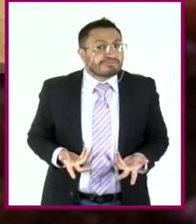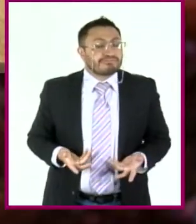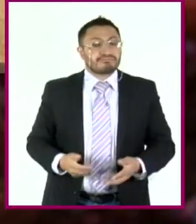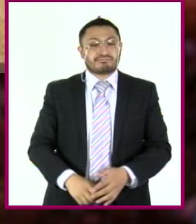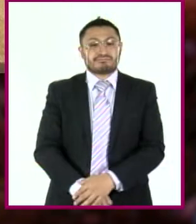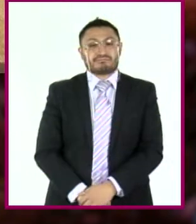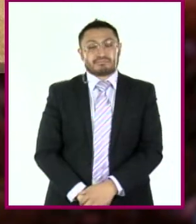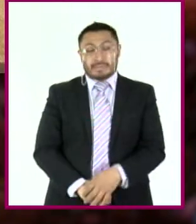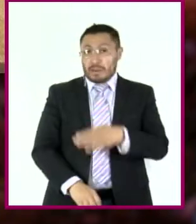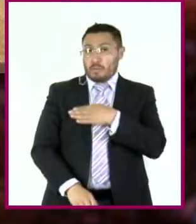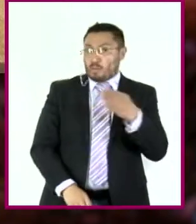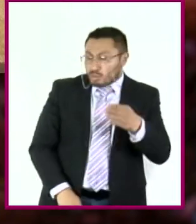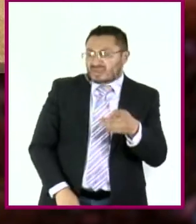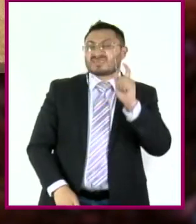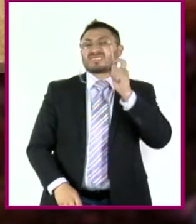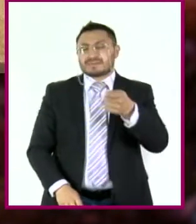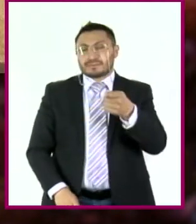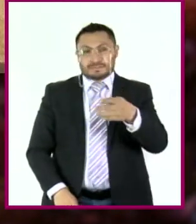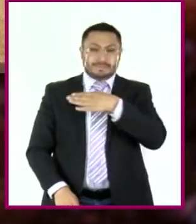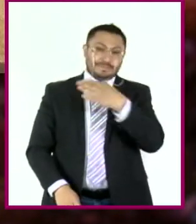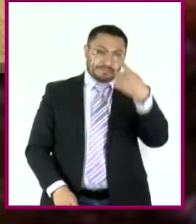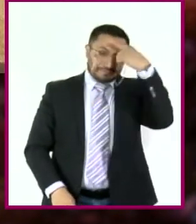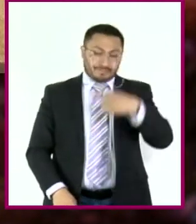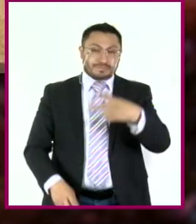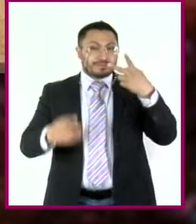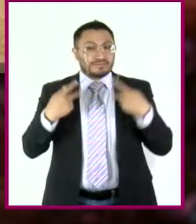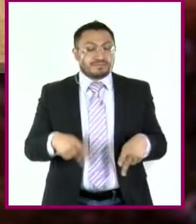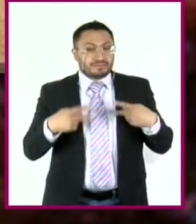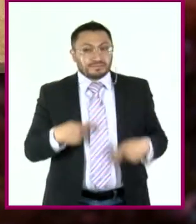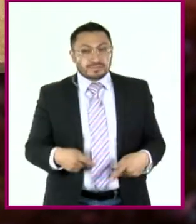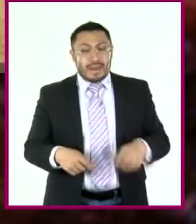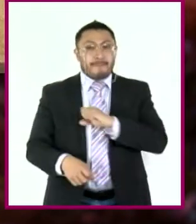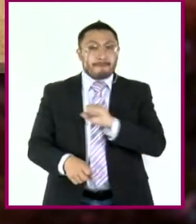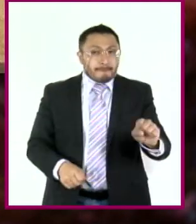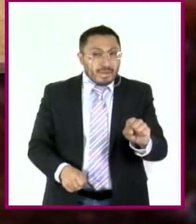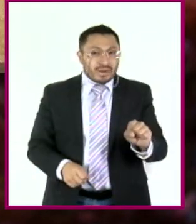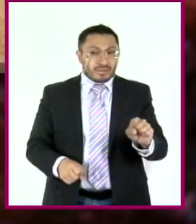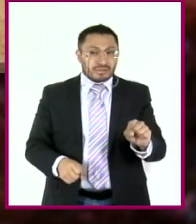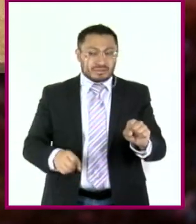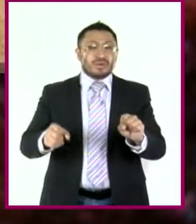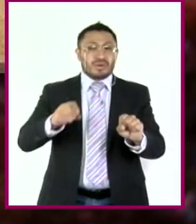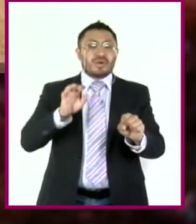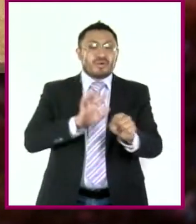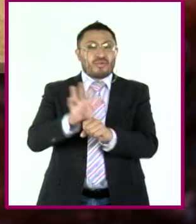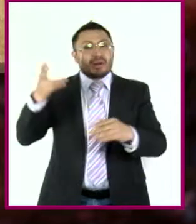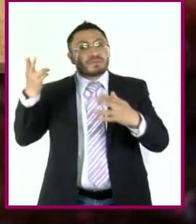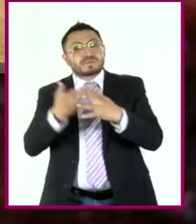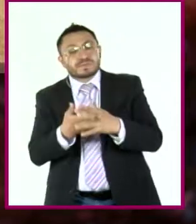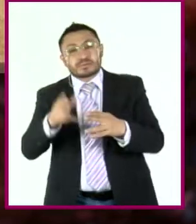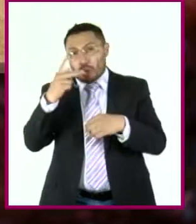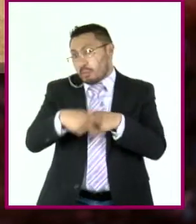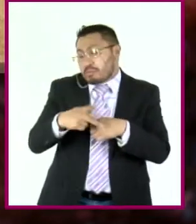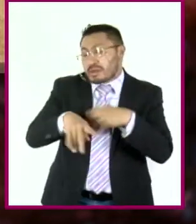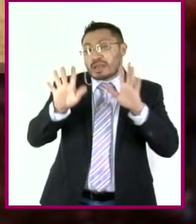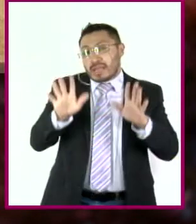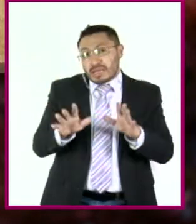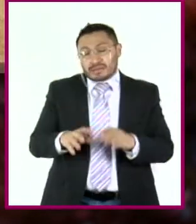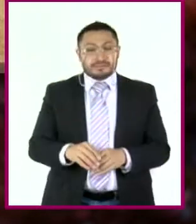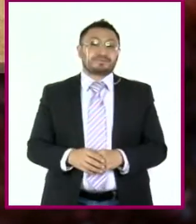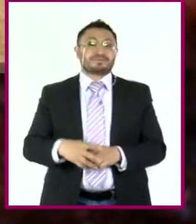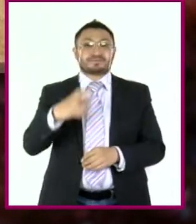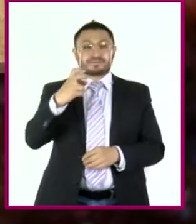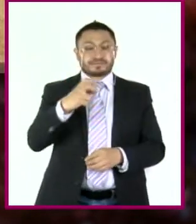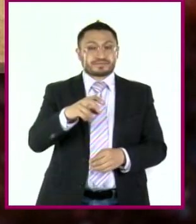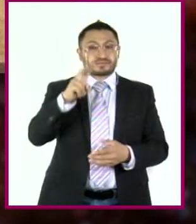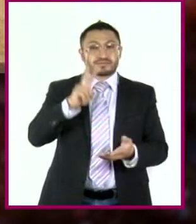Lo bueno es aquello que es bueno para el hombre y malo lo que le es nocivo, siendo el único criterio de valor